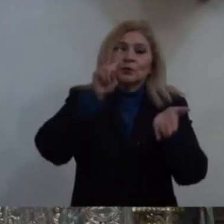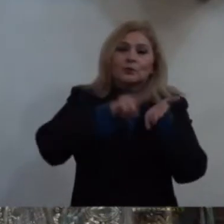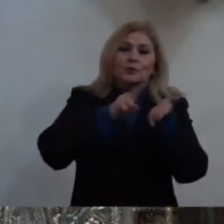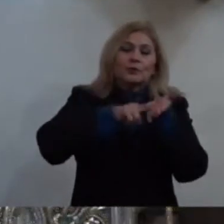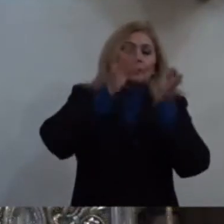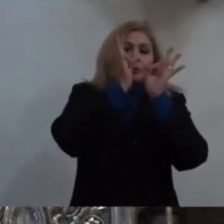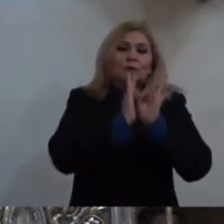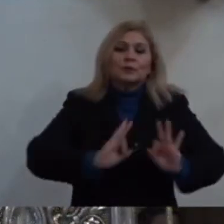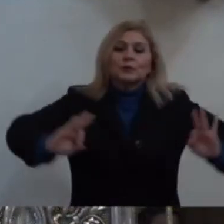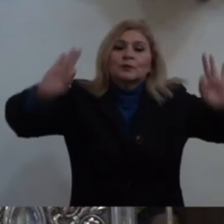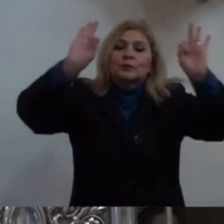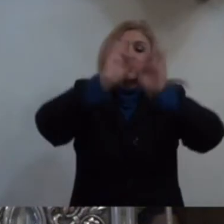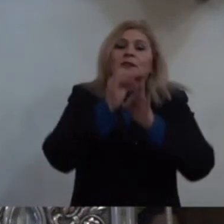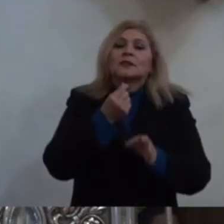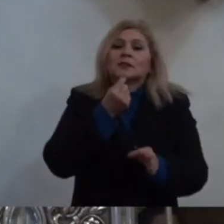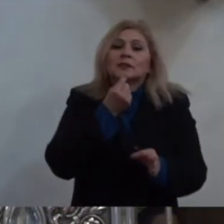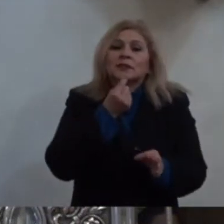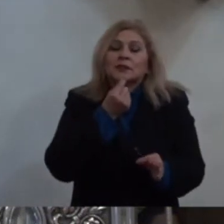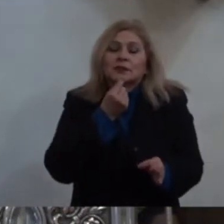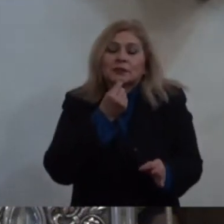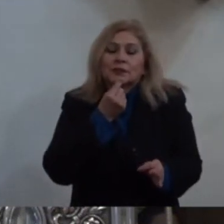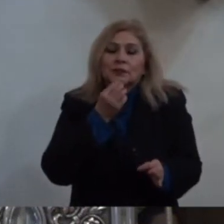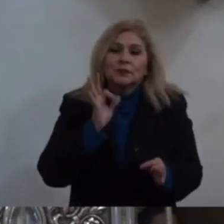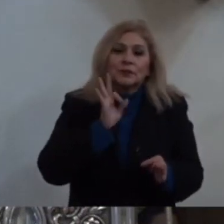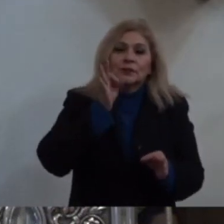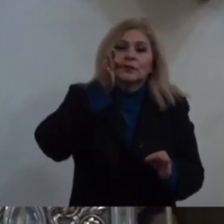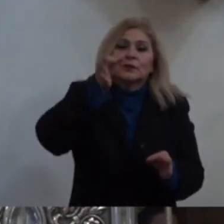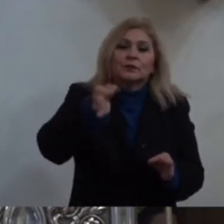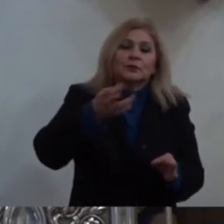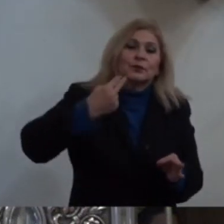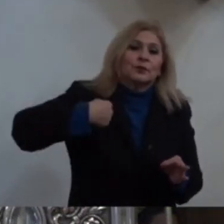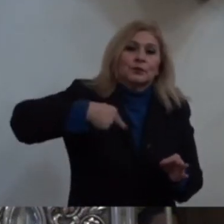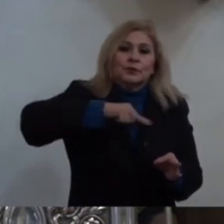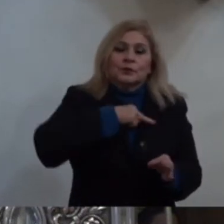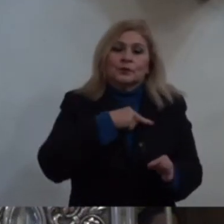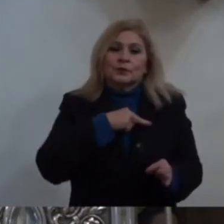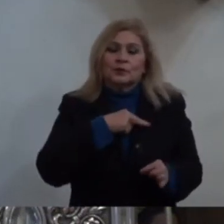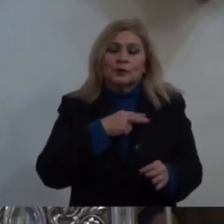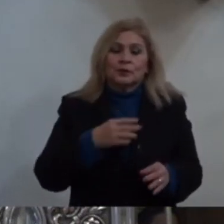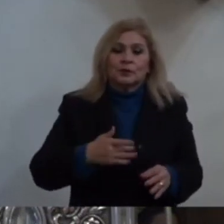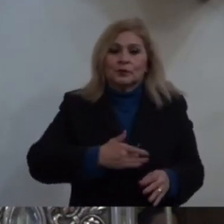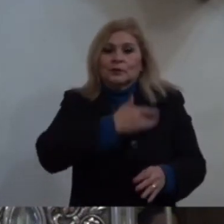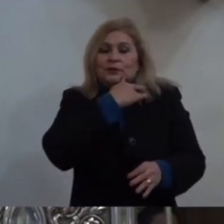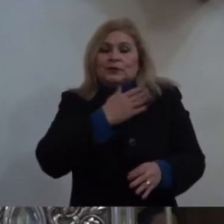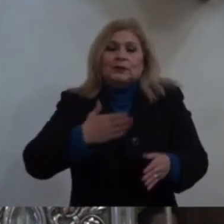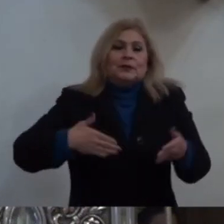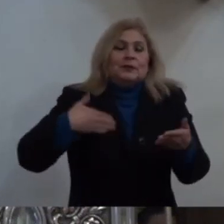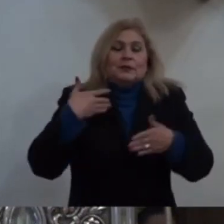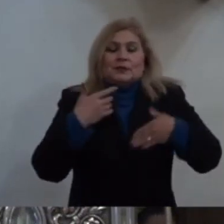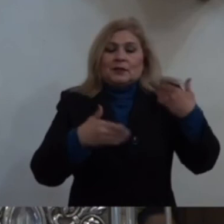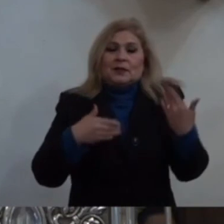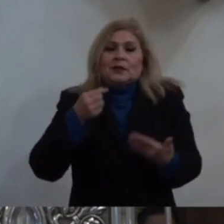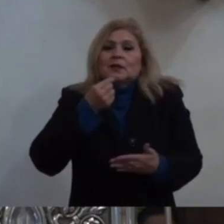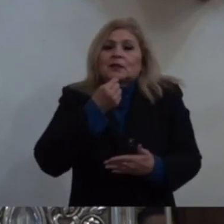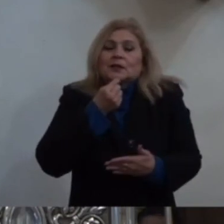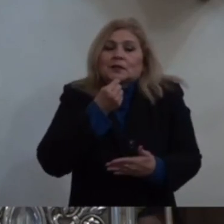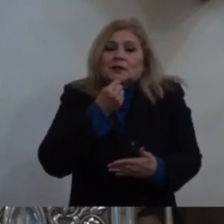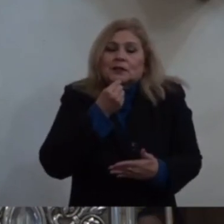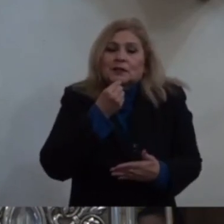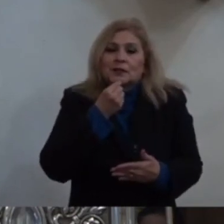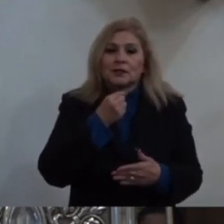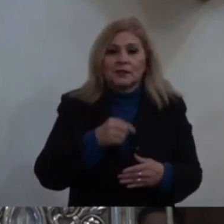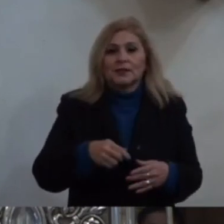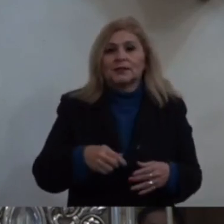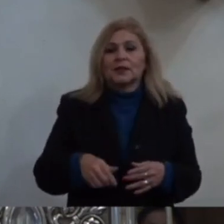Son Nuestro Futuro Son Nuestra Alegría Donde hay Niñas Y